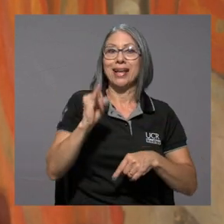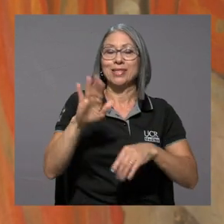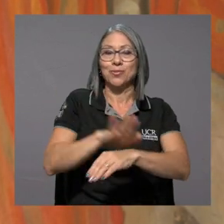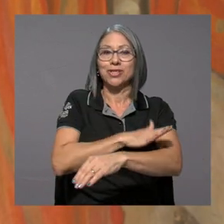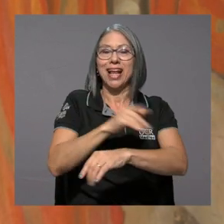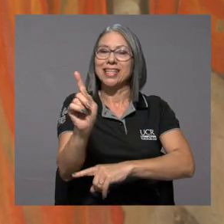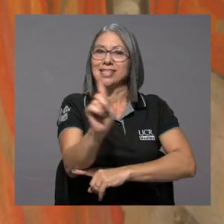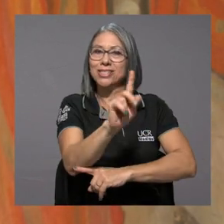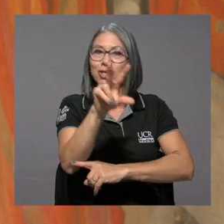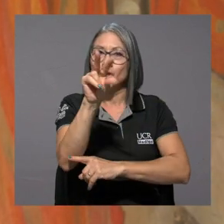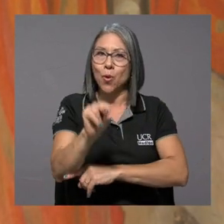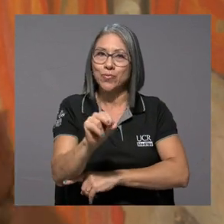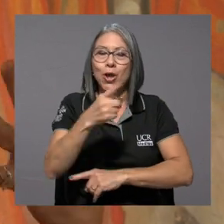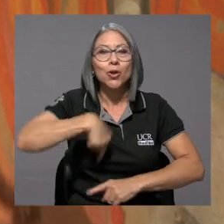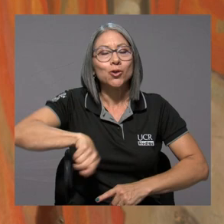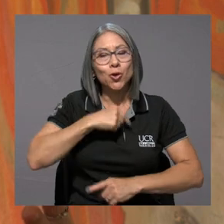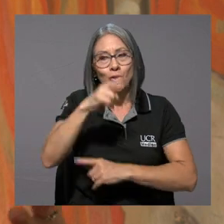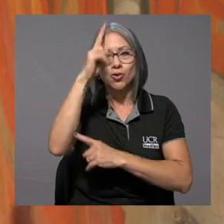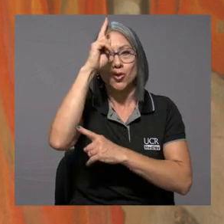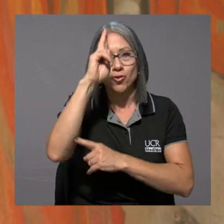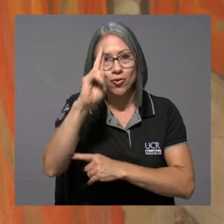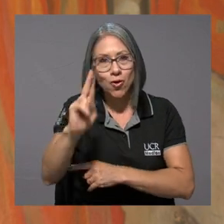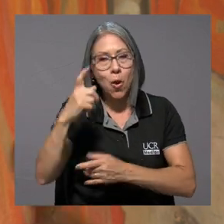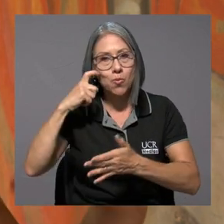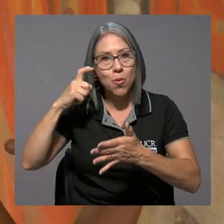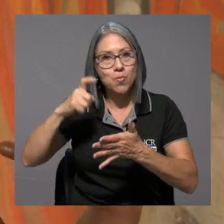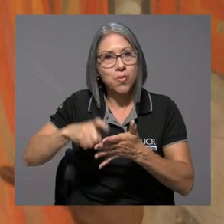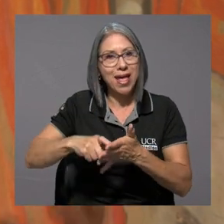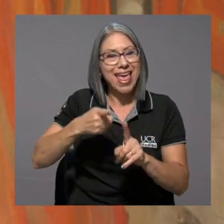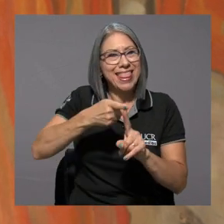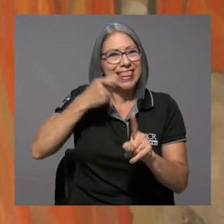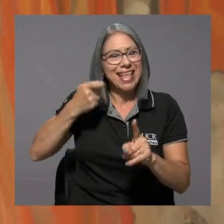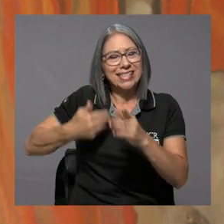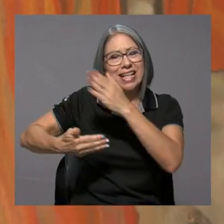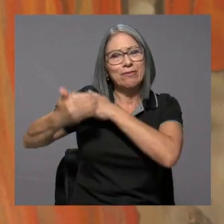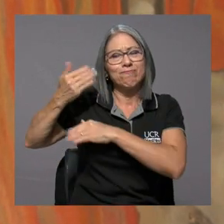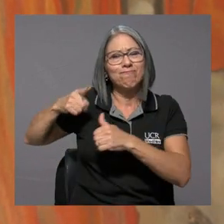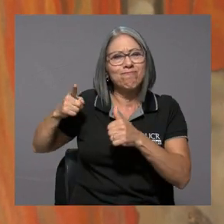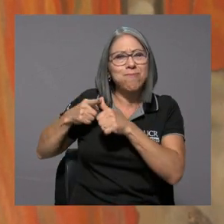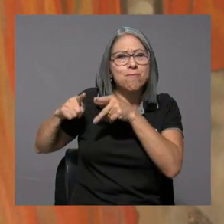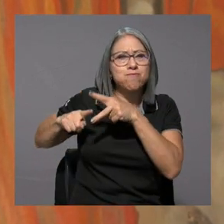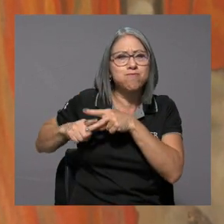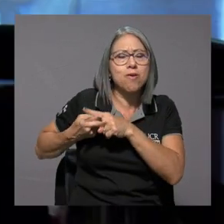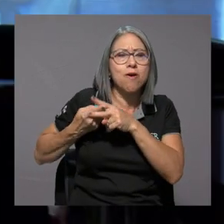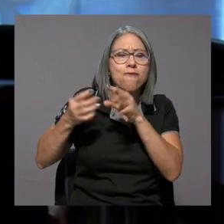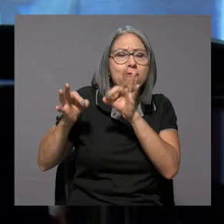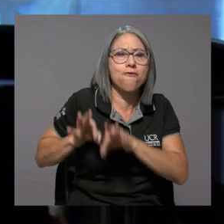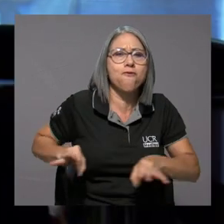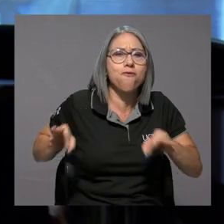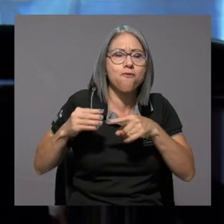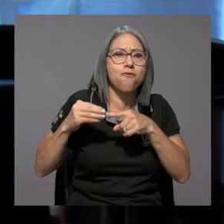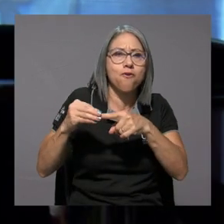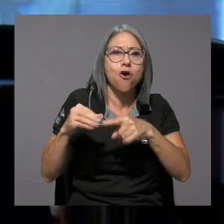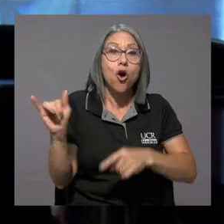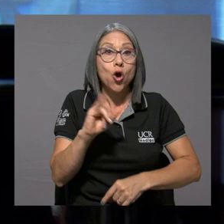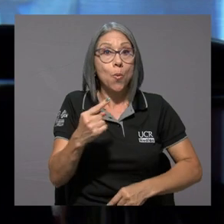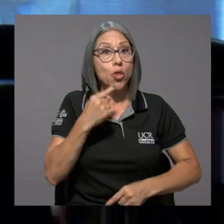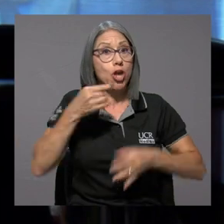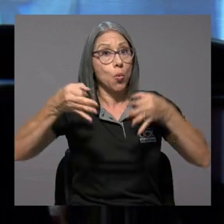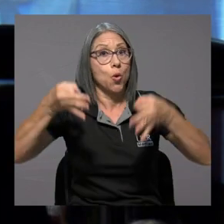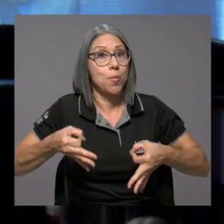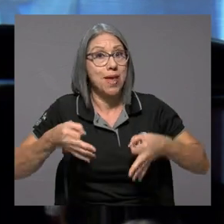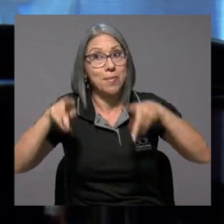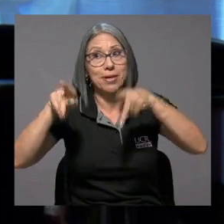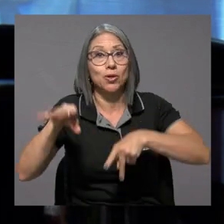recibimos y homenajeamos desde las raíces fundamentales, pero como muy bien comentó hoy en el